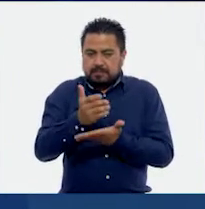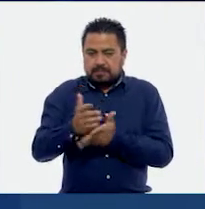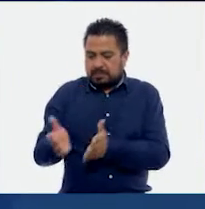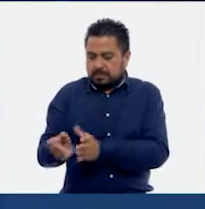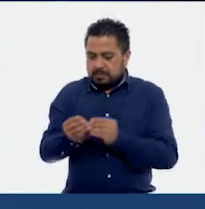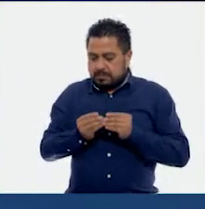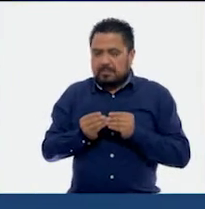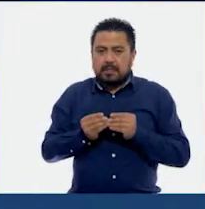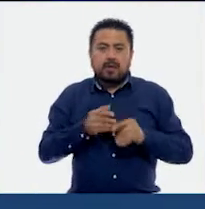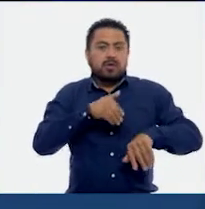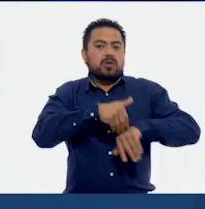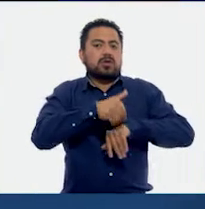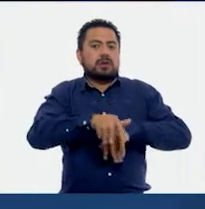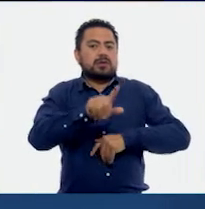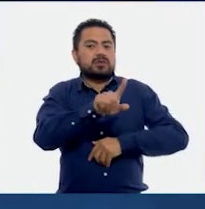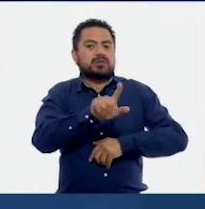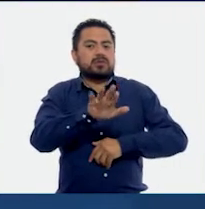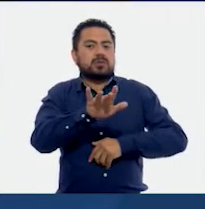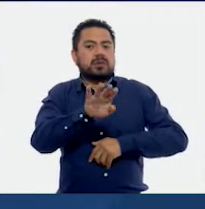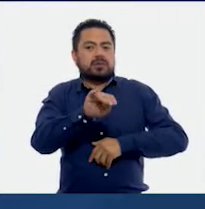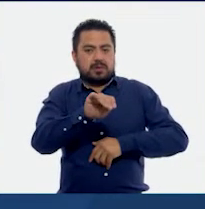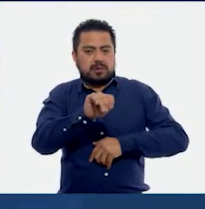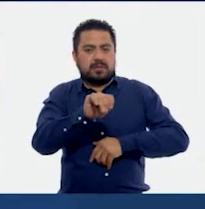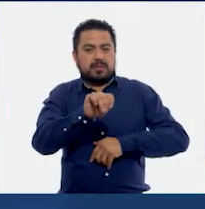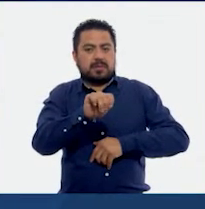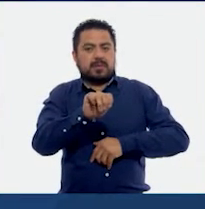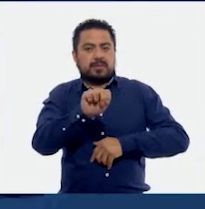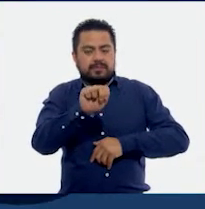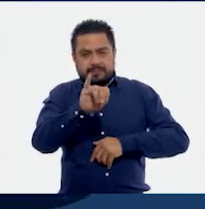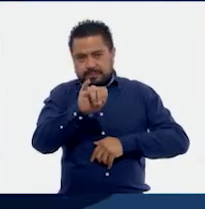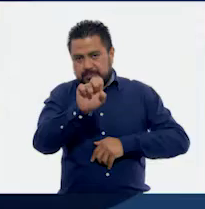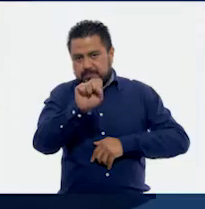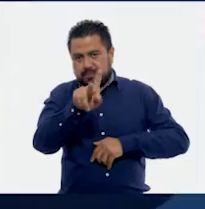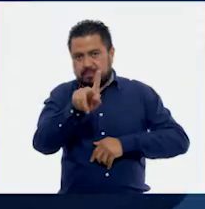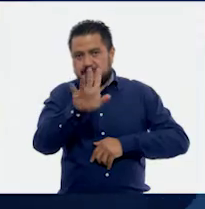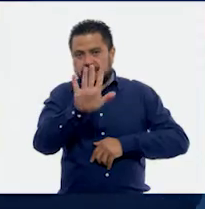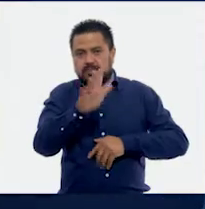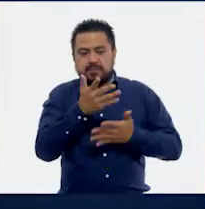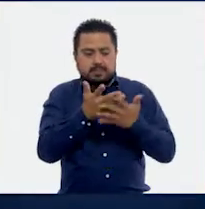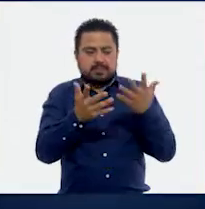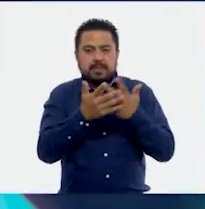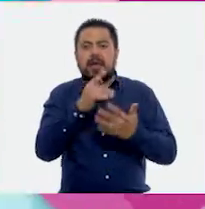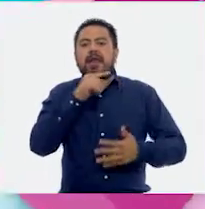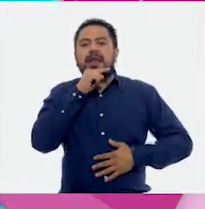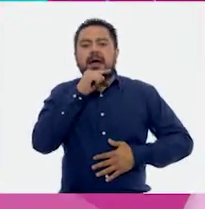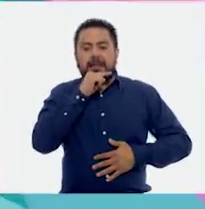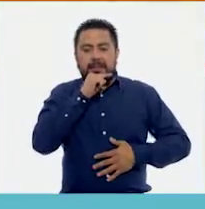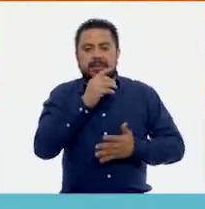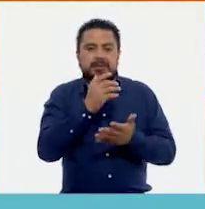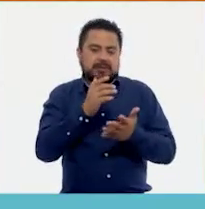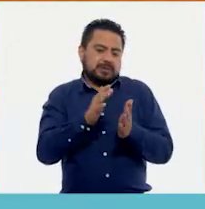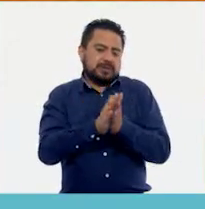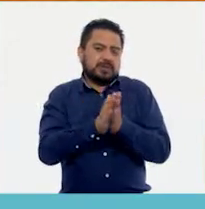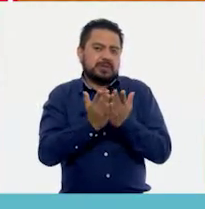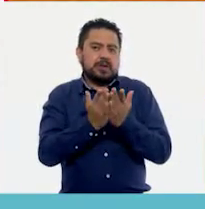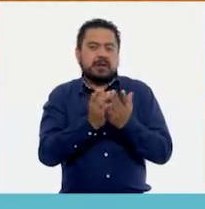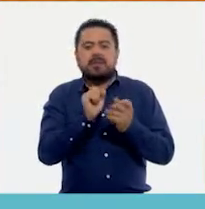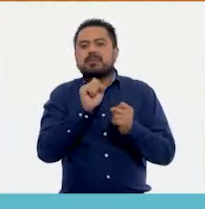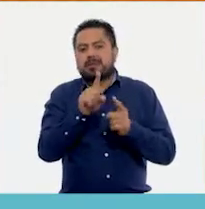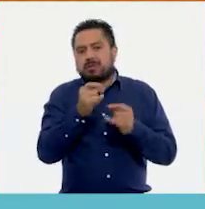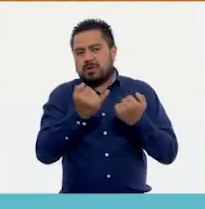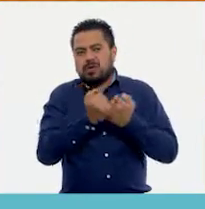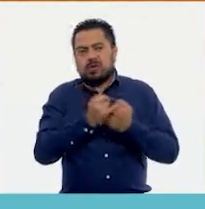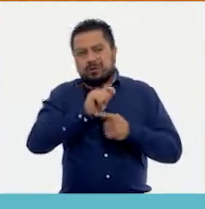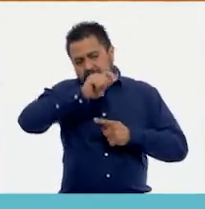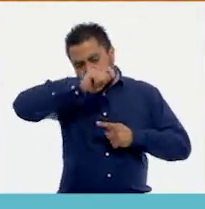está en la página 59. Tengan a la mano su lápiz y su libro de desafíos y una